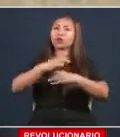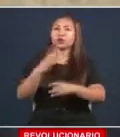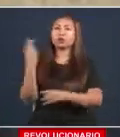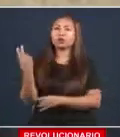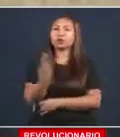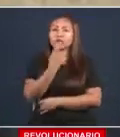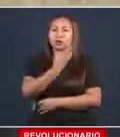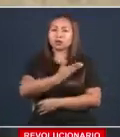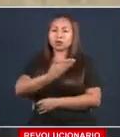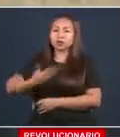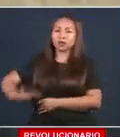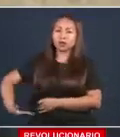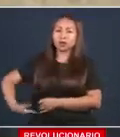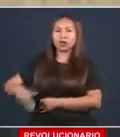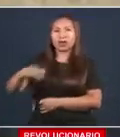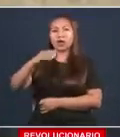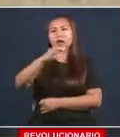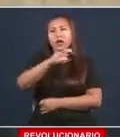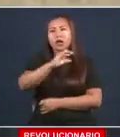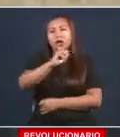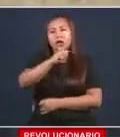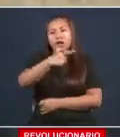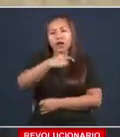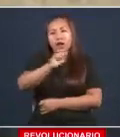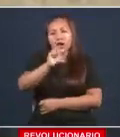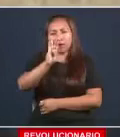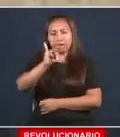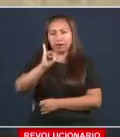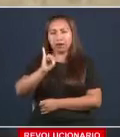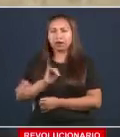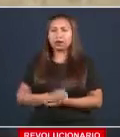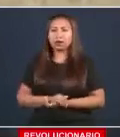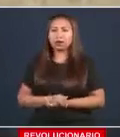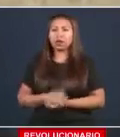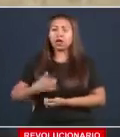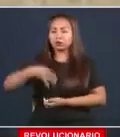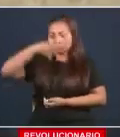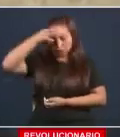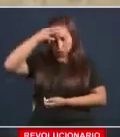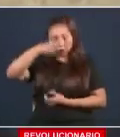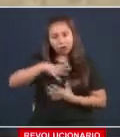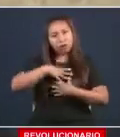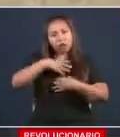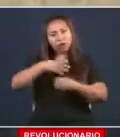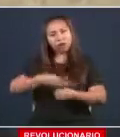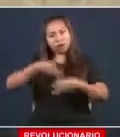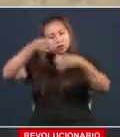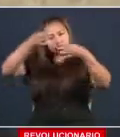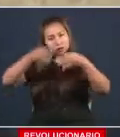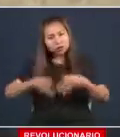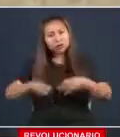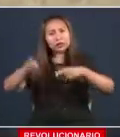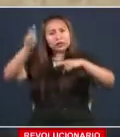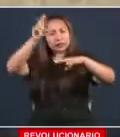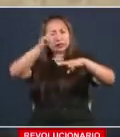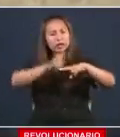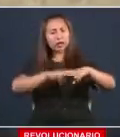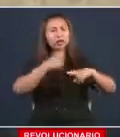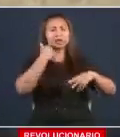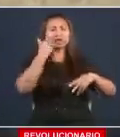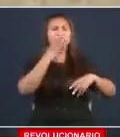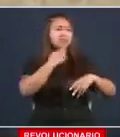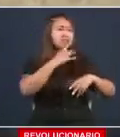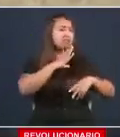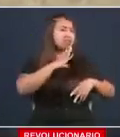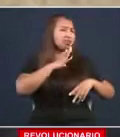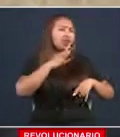Yo confío en su honestidad porque es más fácil sentarse aquí y criticarlo.